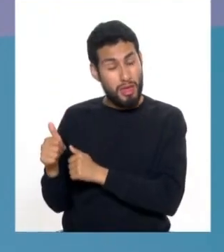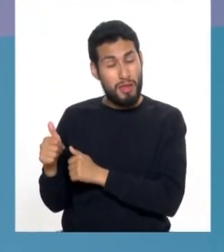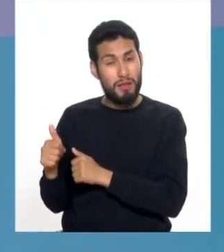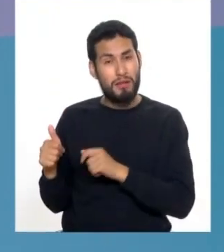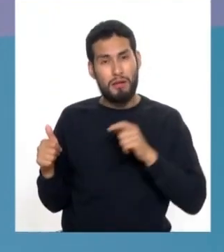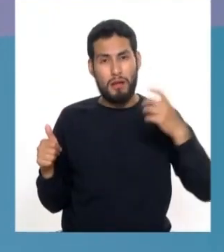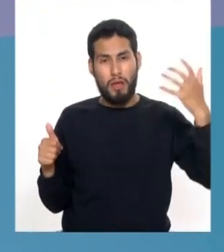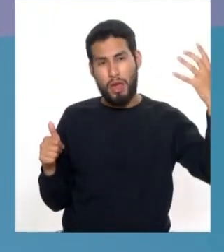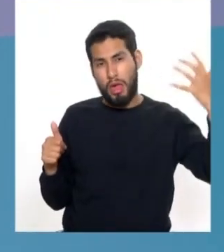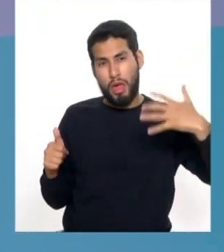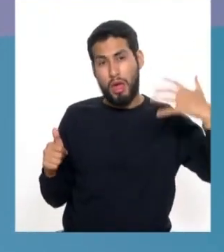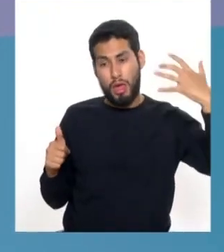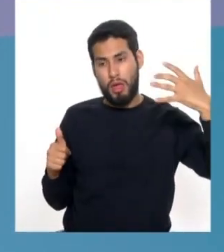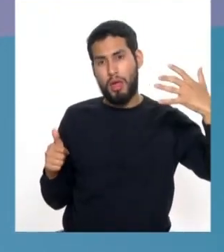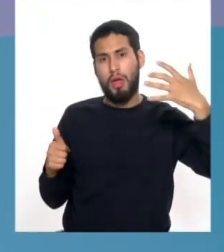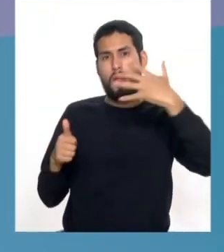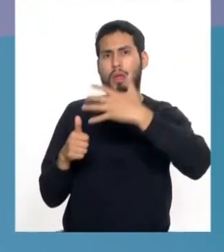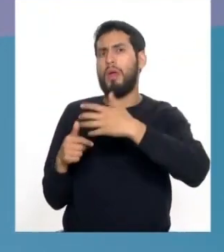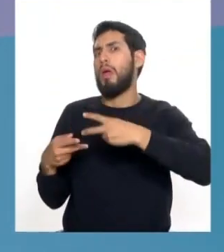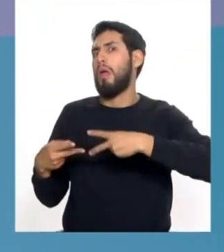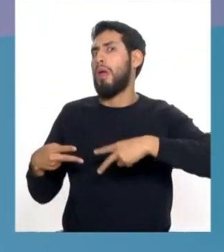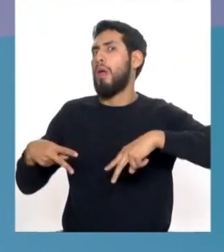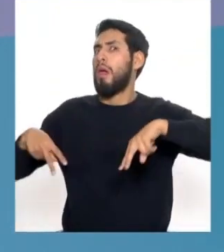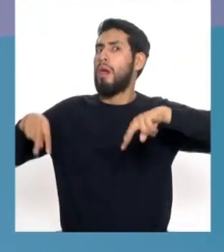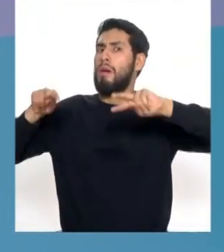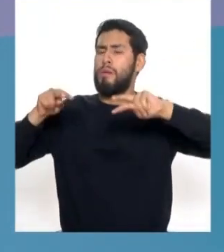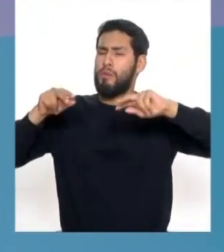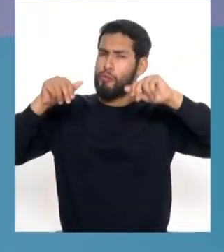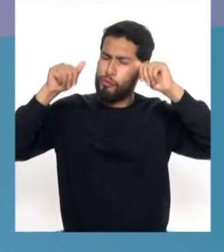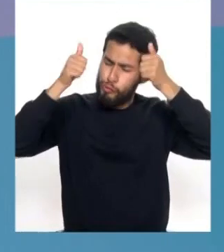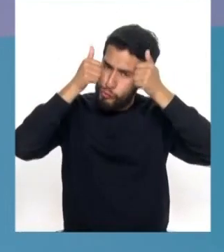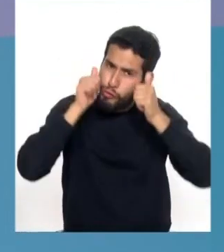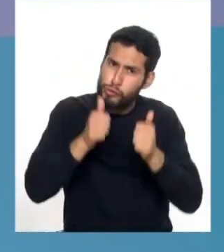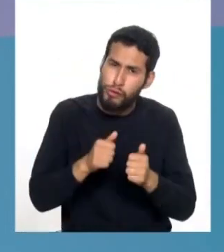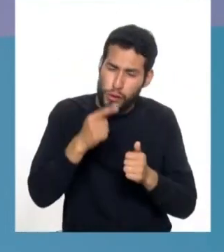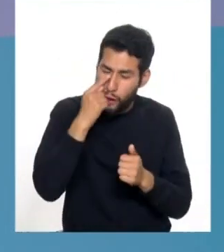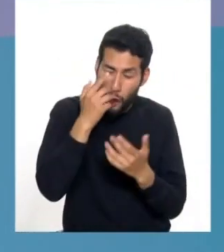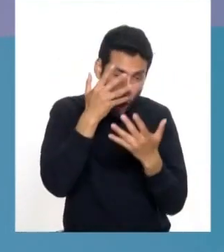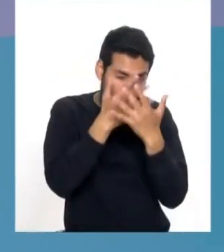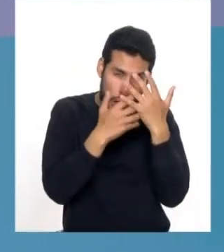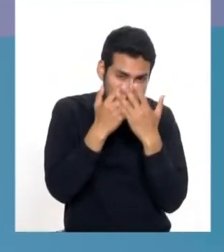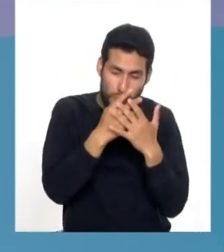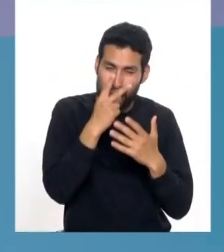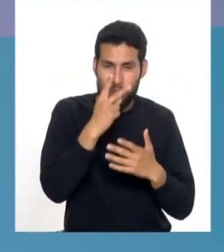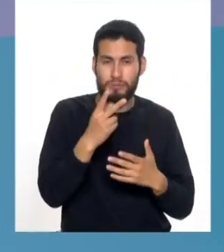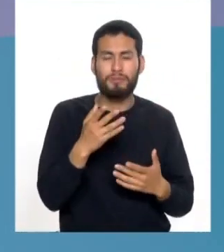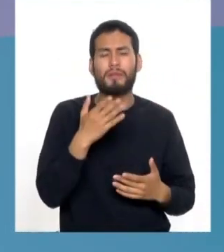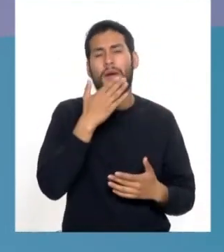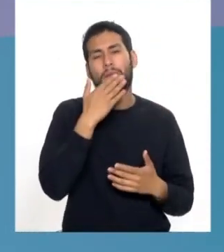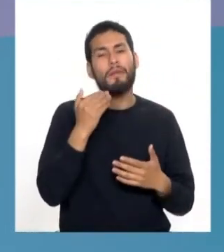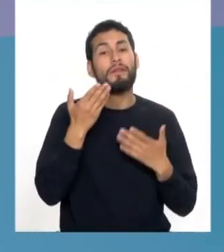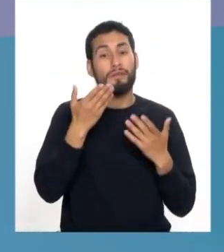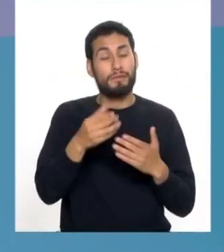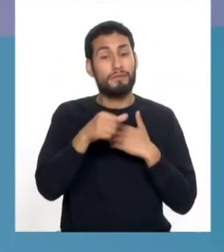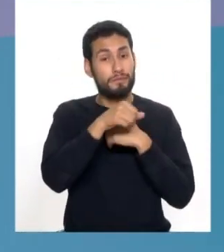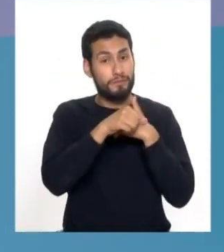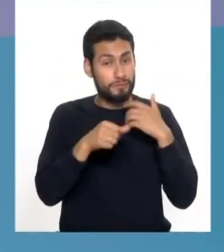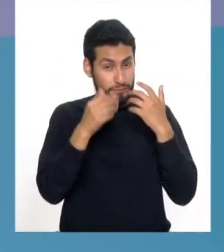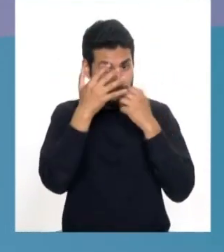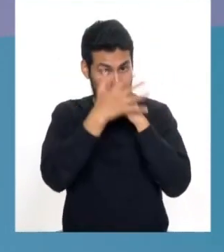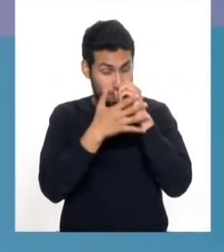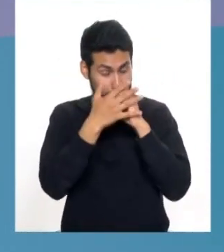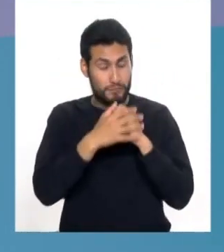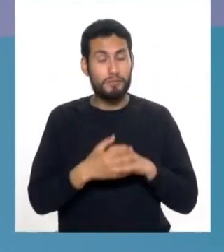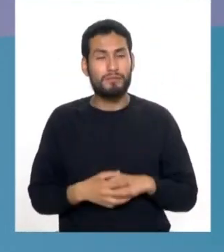va a aumentar el esfuerzo visual si trata de ver a través de una catarata entonces lo adecuado es operar la catarata si